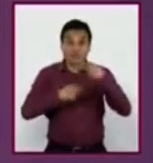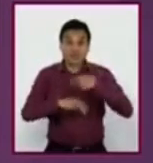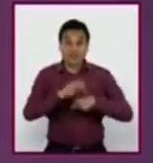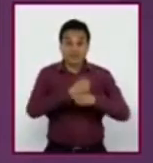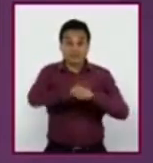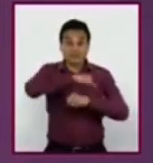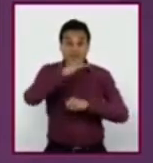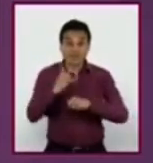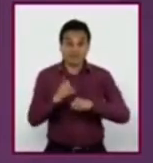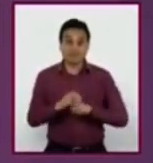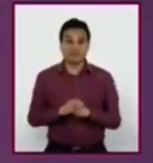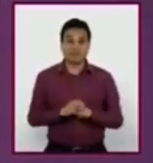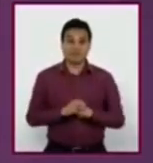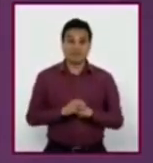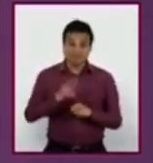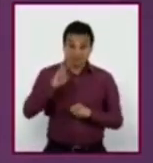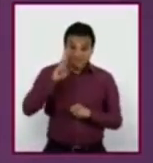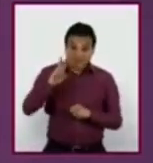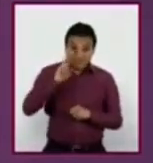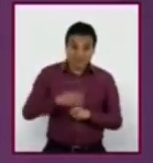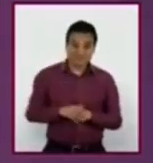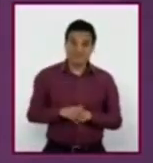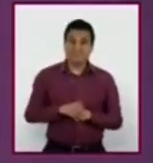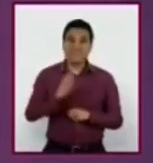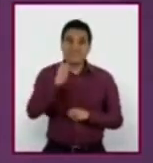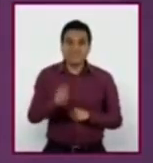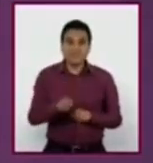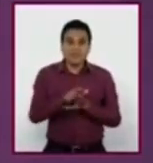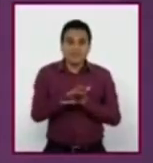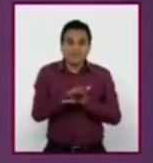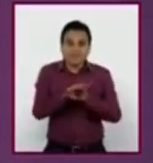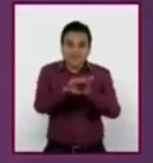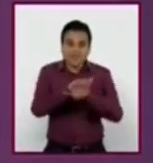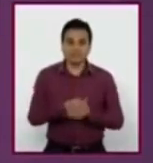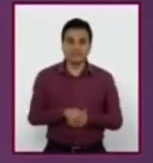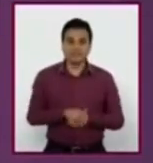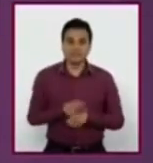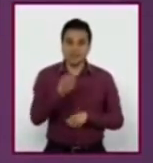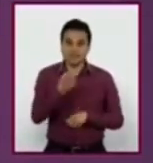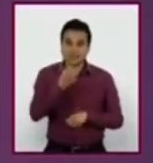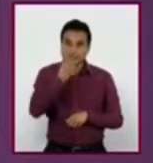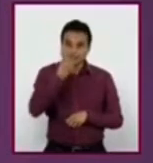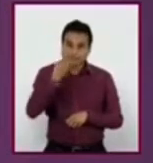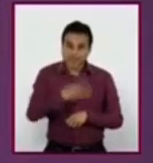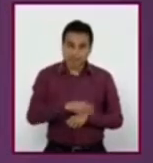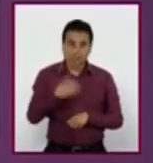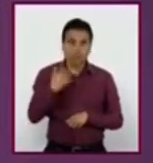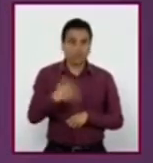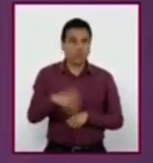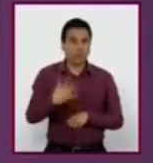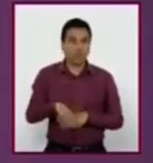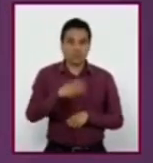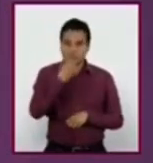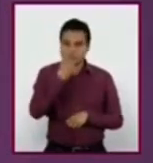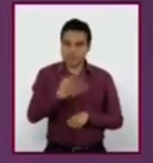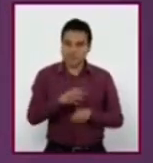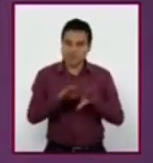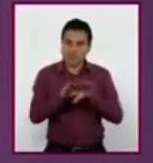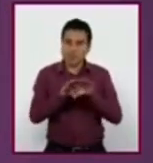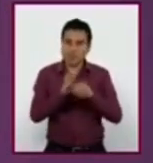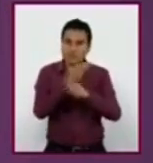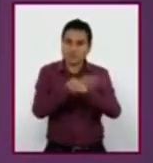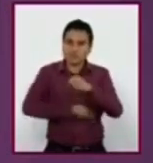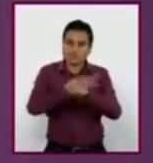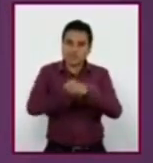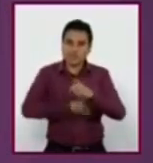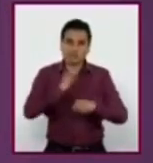Y no, guacha, tata. Son meramente mantarrayas. Están pelachadas. Se ven bien curado con el atardecer.